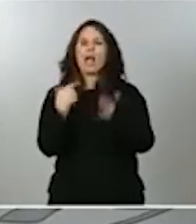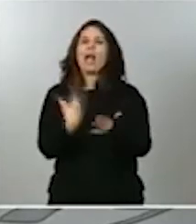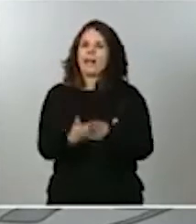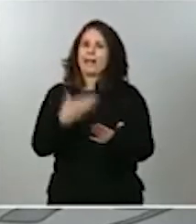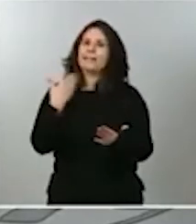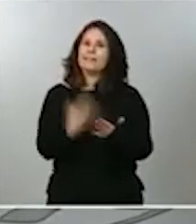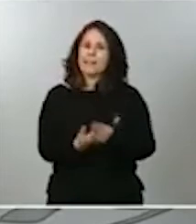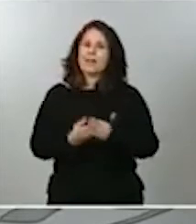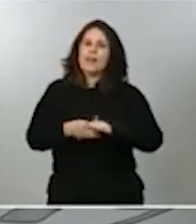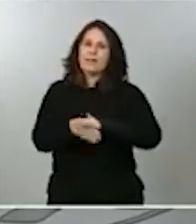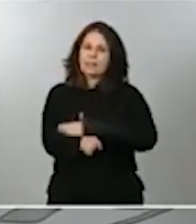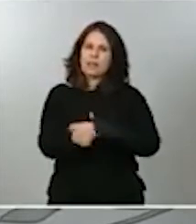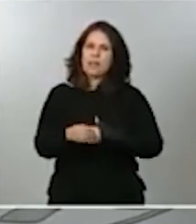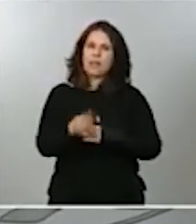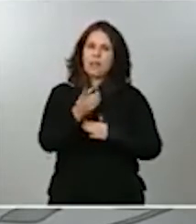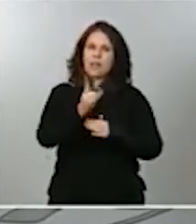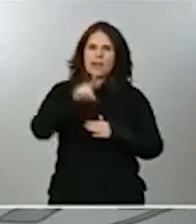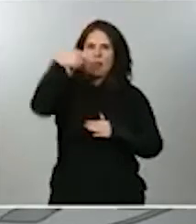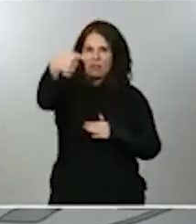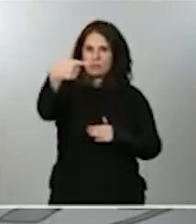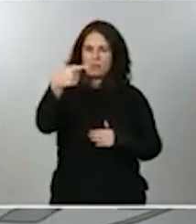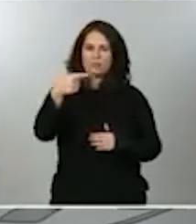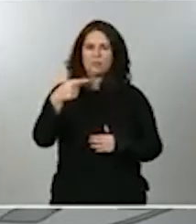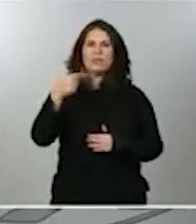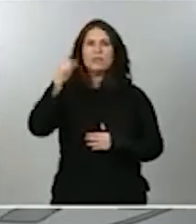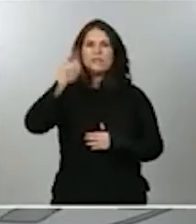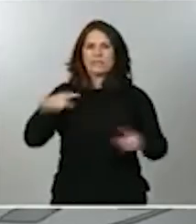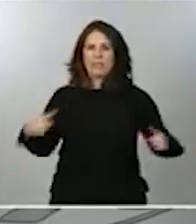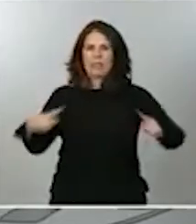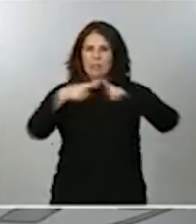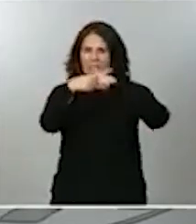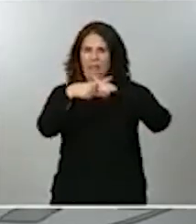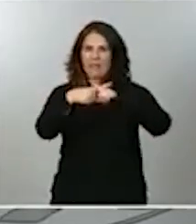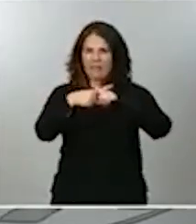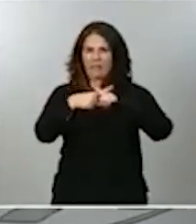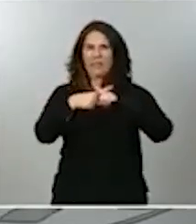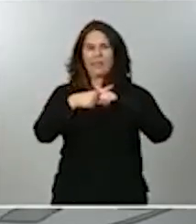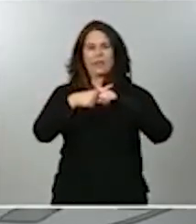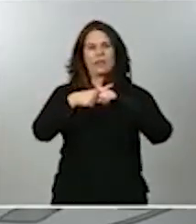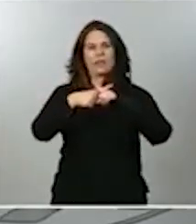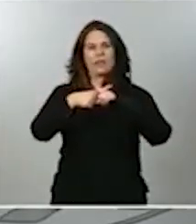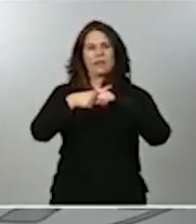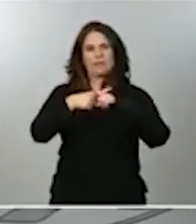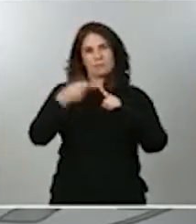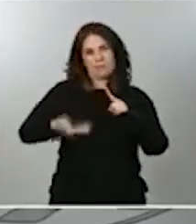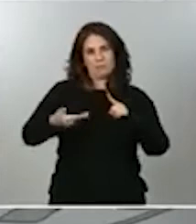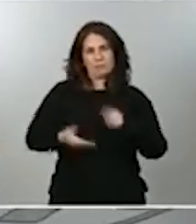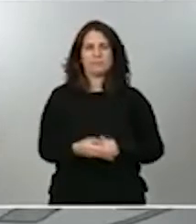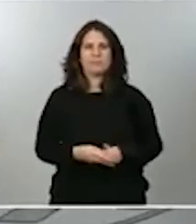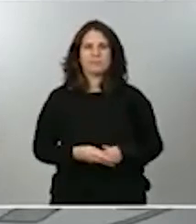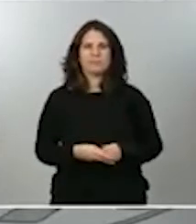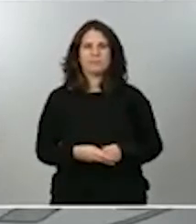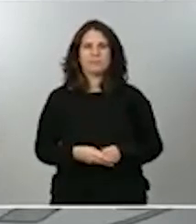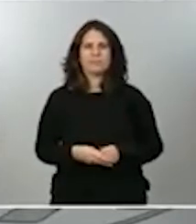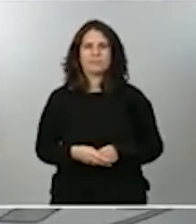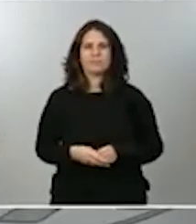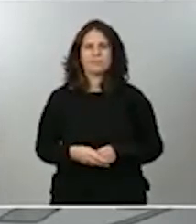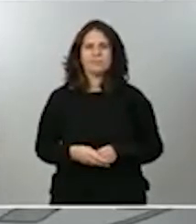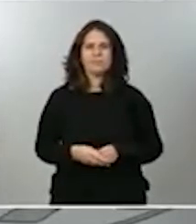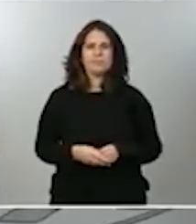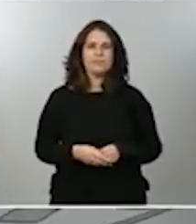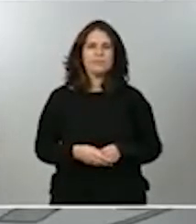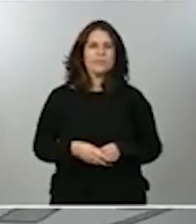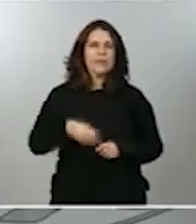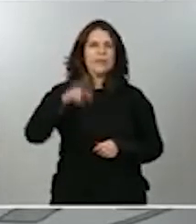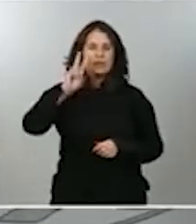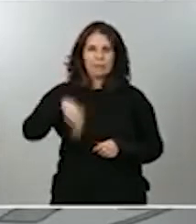registros, en segundo lugar, trazabilidad, entre otros aspectos que son importantes. Se habilita la posibilidad de someterlo a